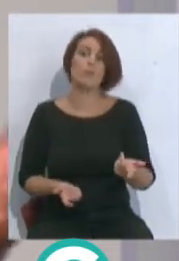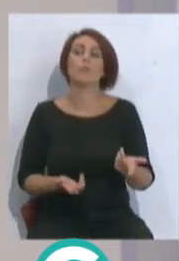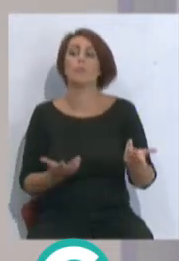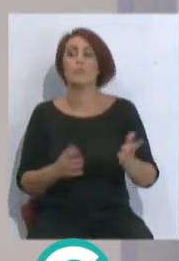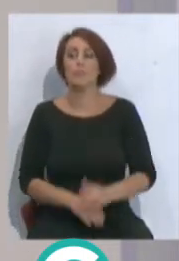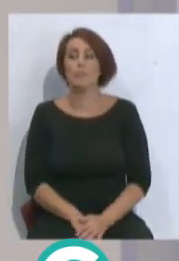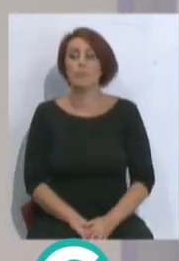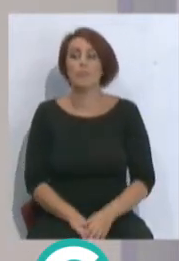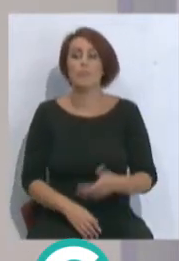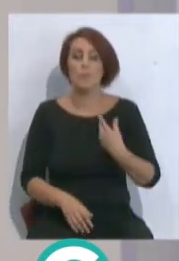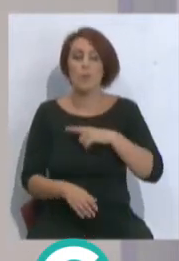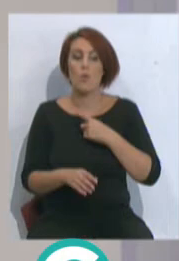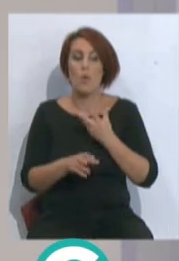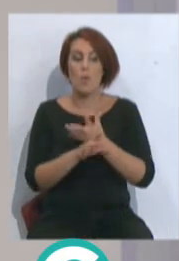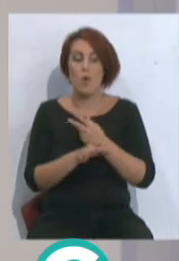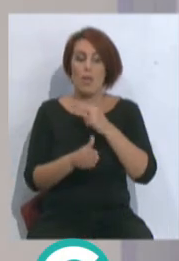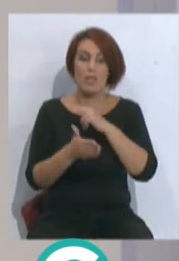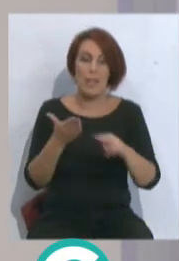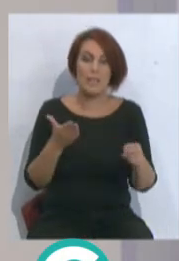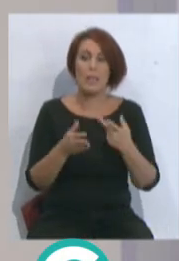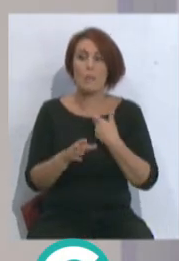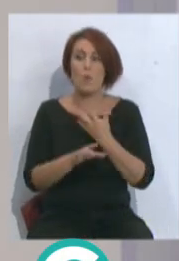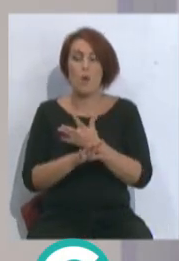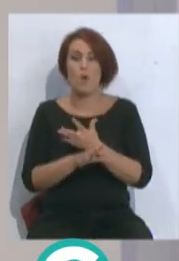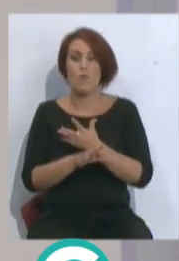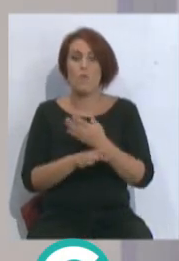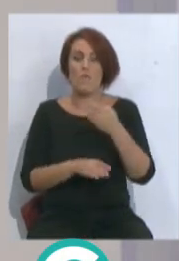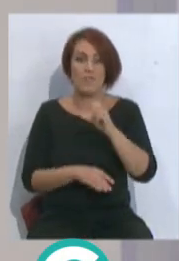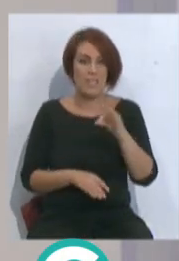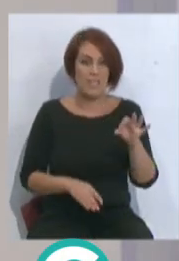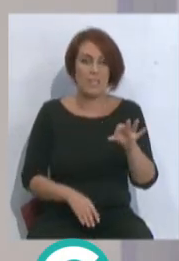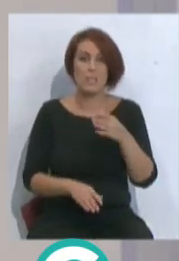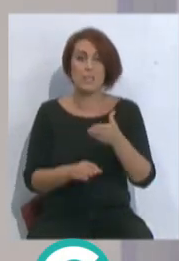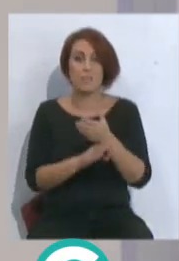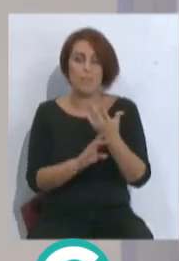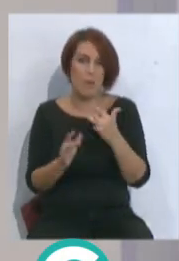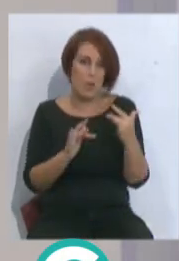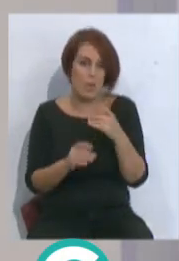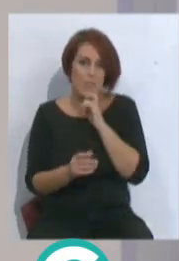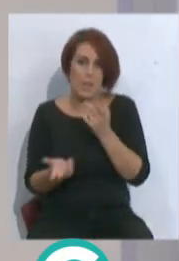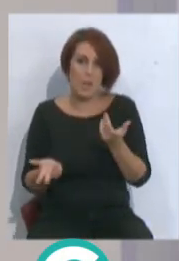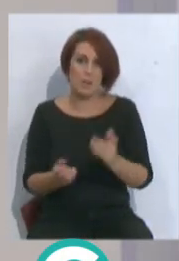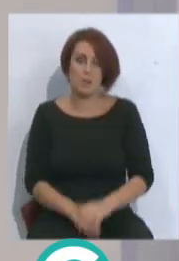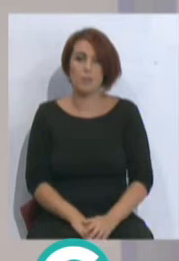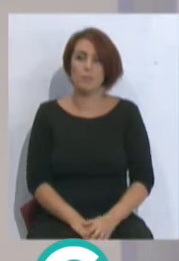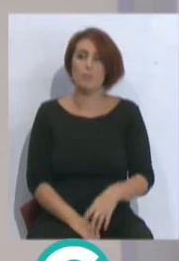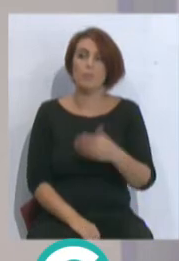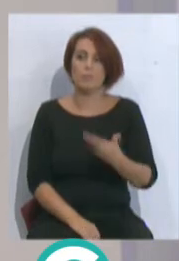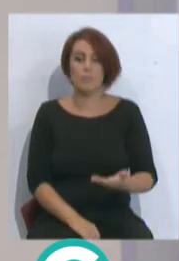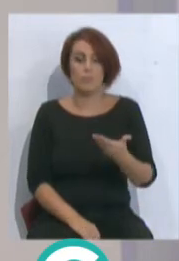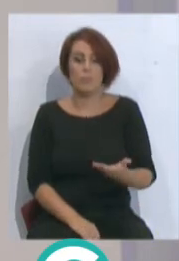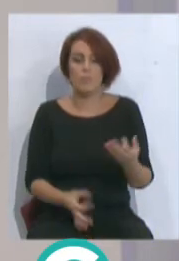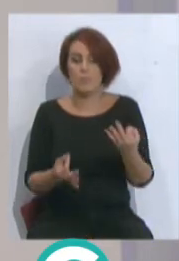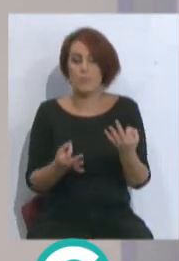jugado contra el Barcelona, hemos jugado en casa del Celta, hemos jugado en casa del Betis. Son partidos difíciles, ¿no? Sí, cierto. creo que es muy importante que